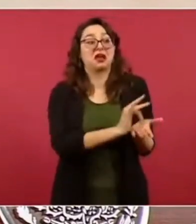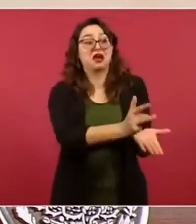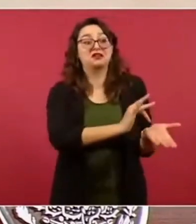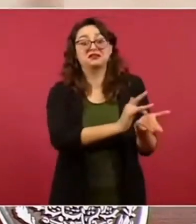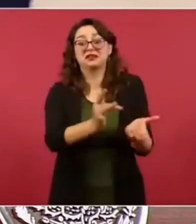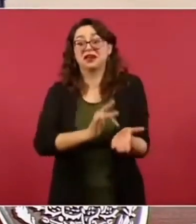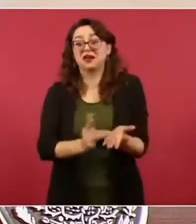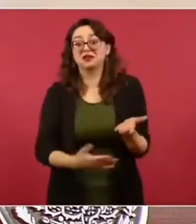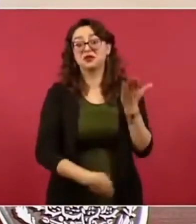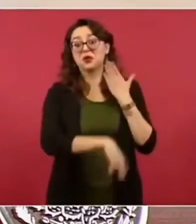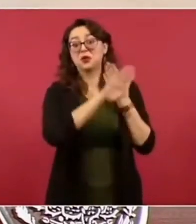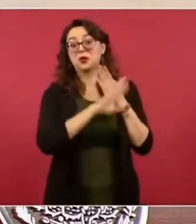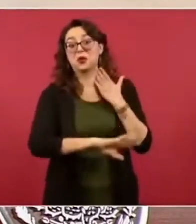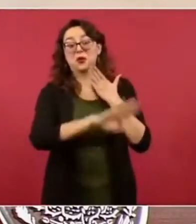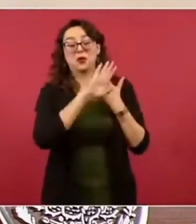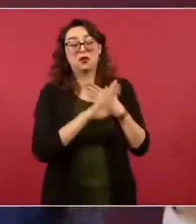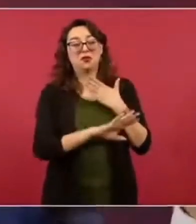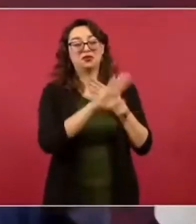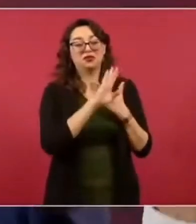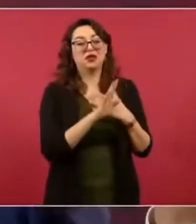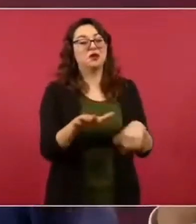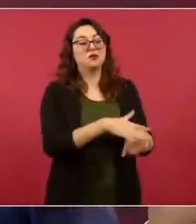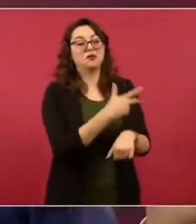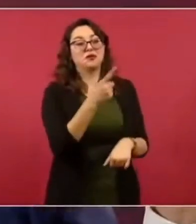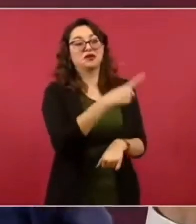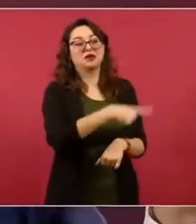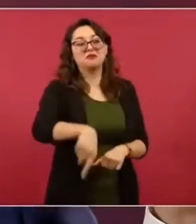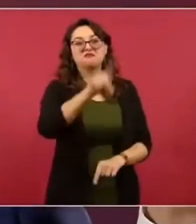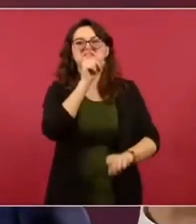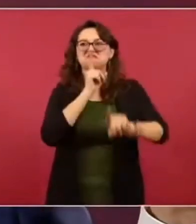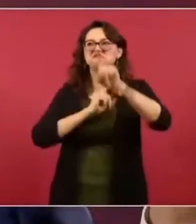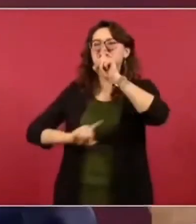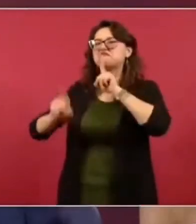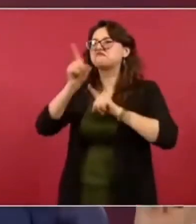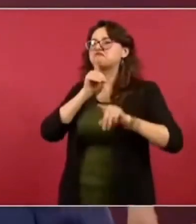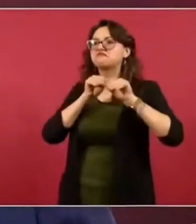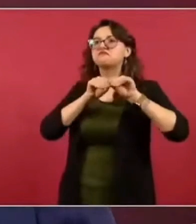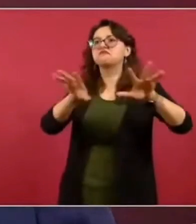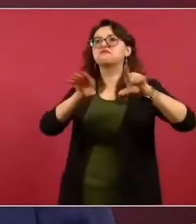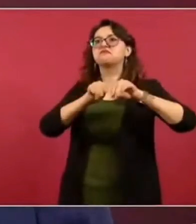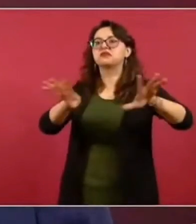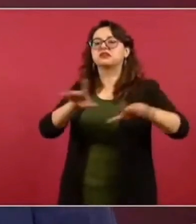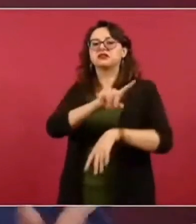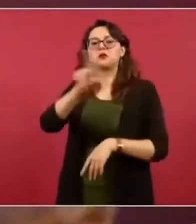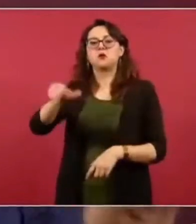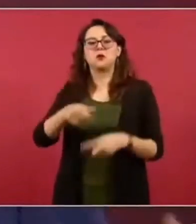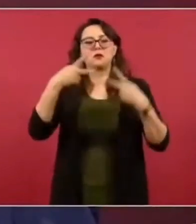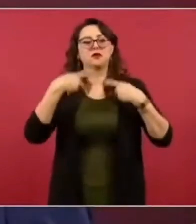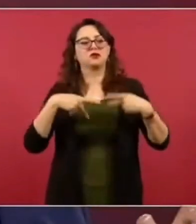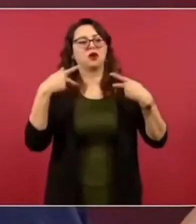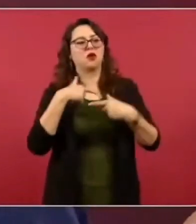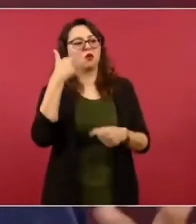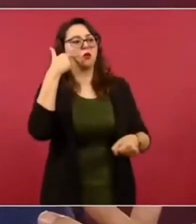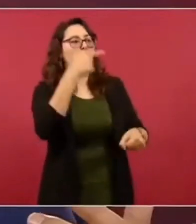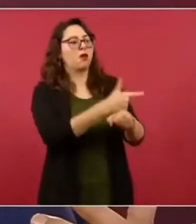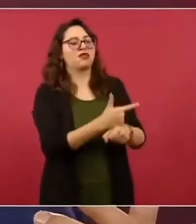Porque son nuestros promotores, al final de cuentas. Pero,